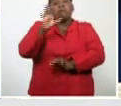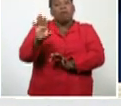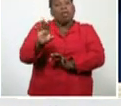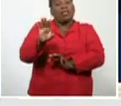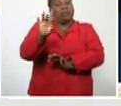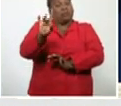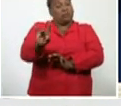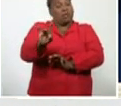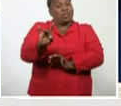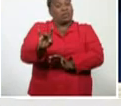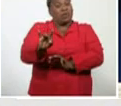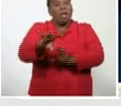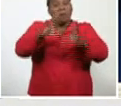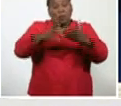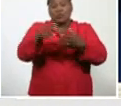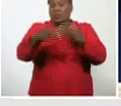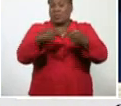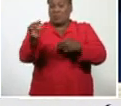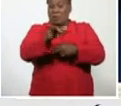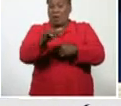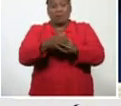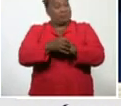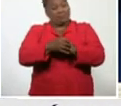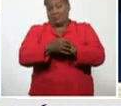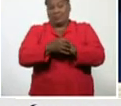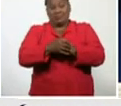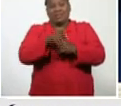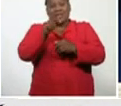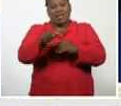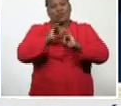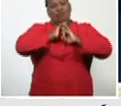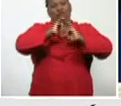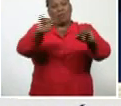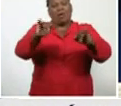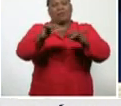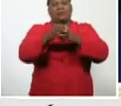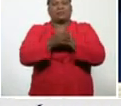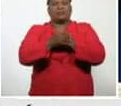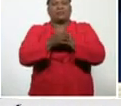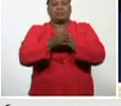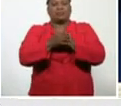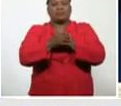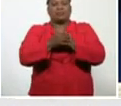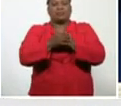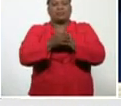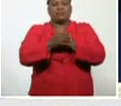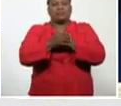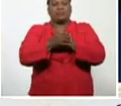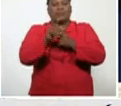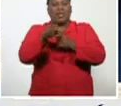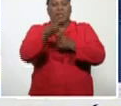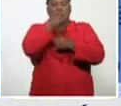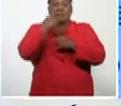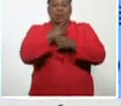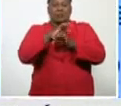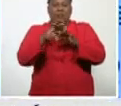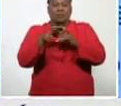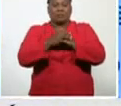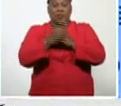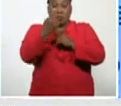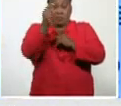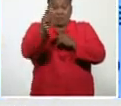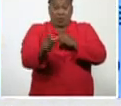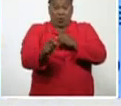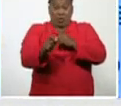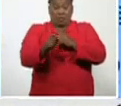de la misma manera, es lo que podemos informar, que en relación, con esta, esta pregunta. Un usuario, doctor, en